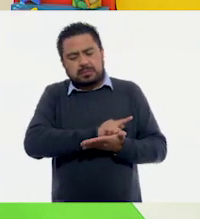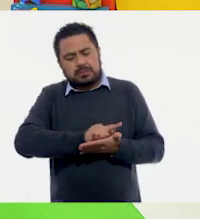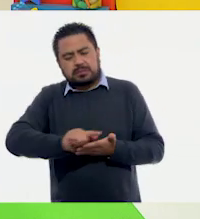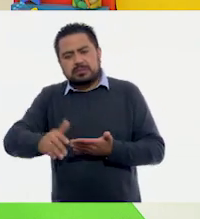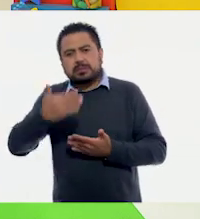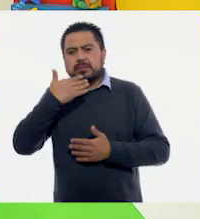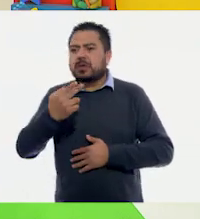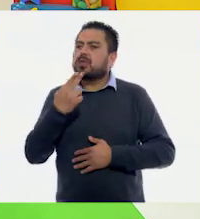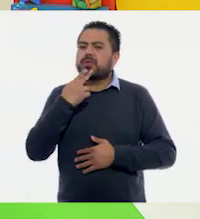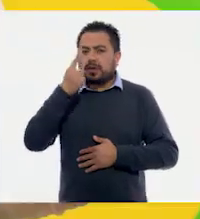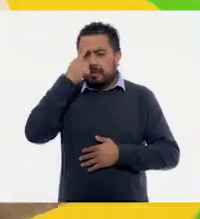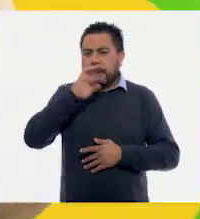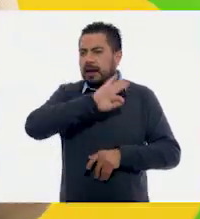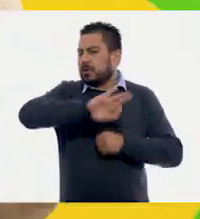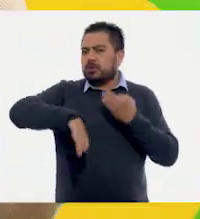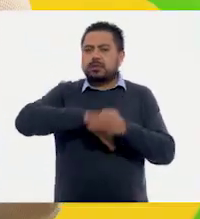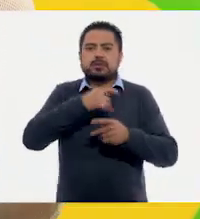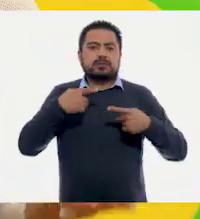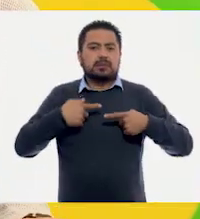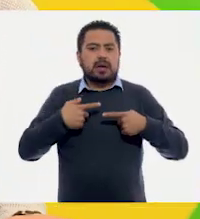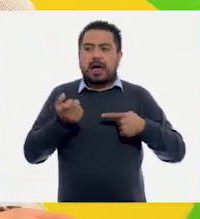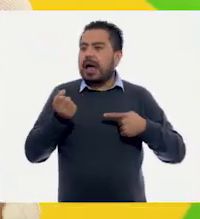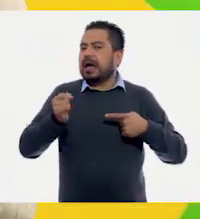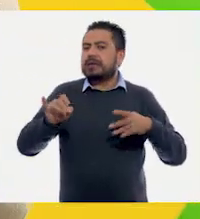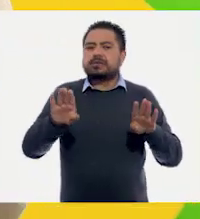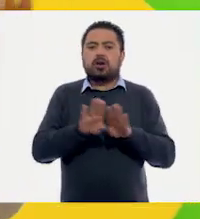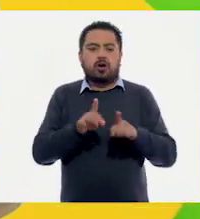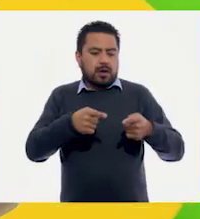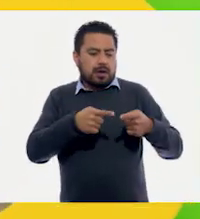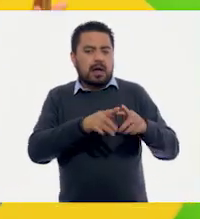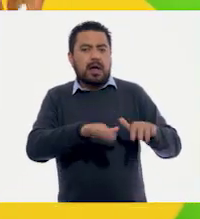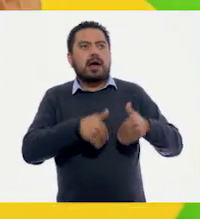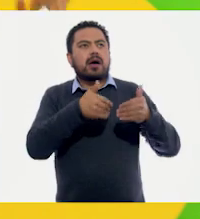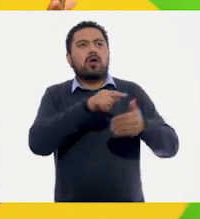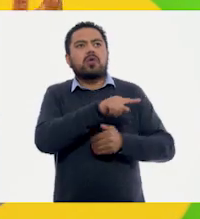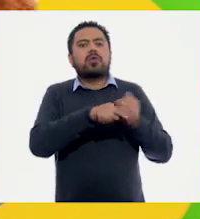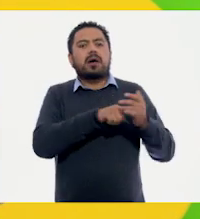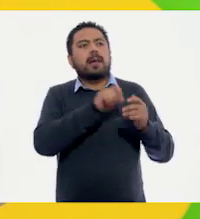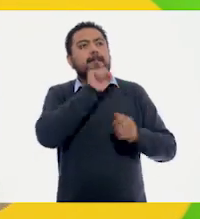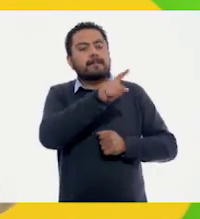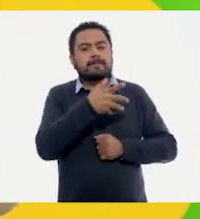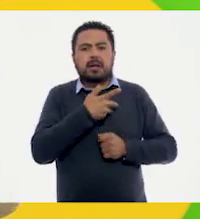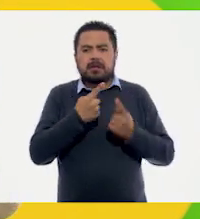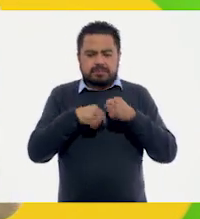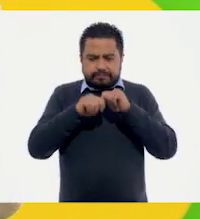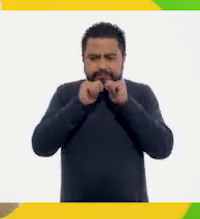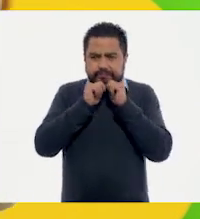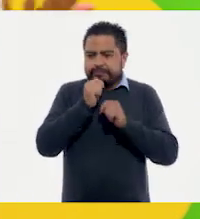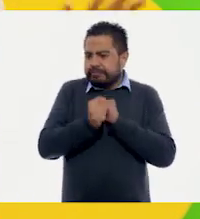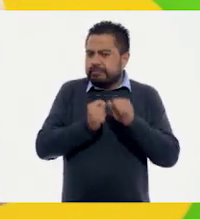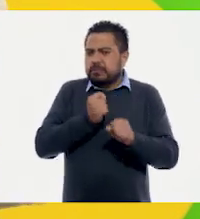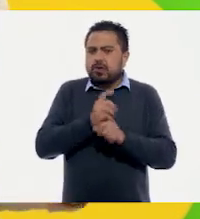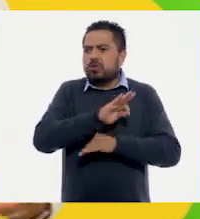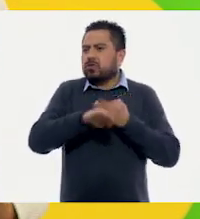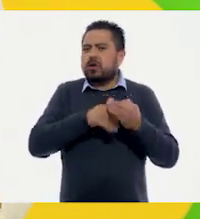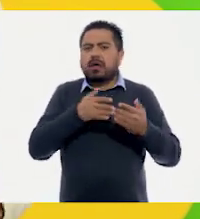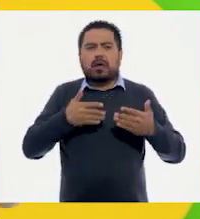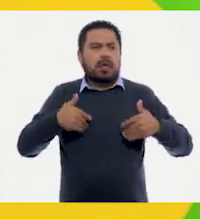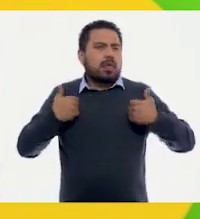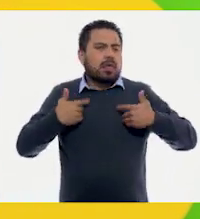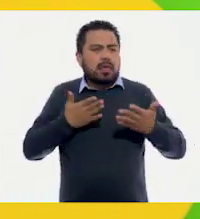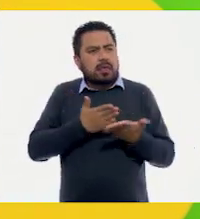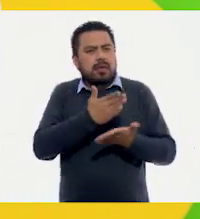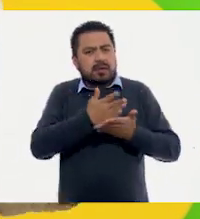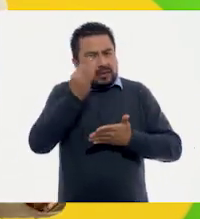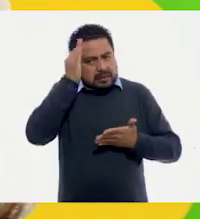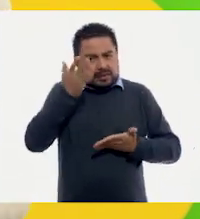sean útiles para todos. Así como en los parques, existen otros lugares que, sin importar nuestra edad, todos visitamos para recibir